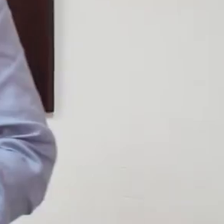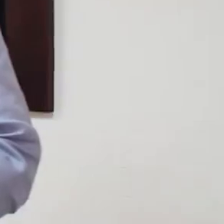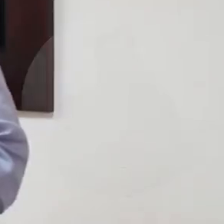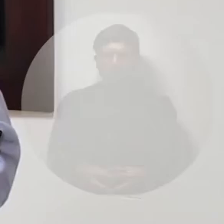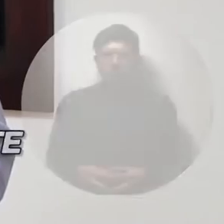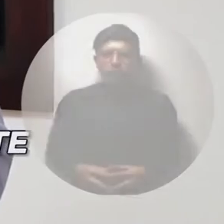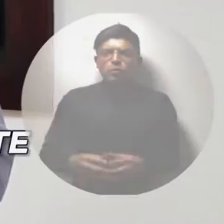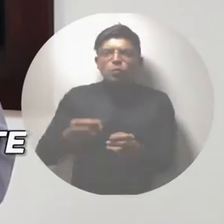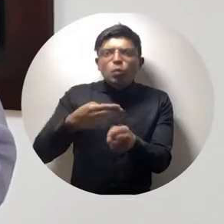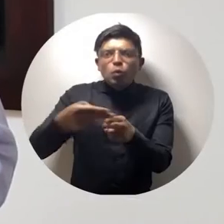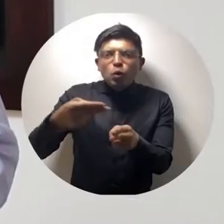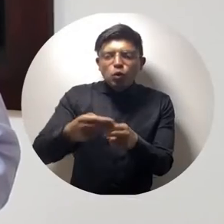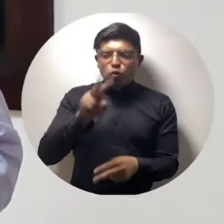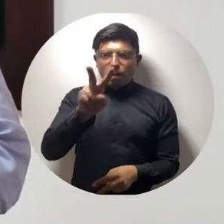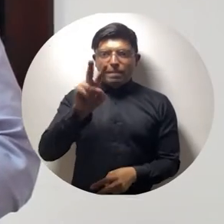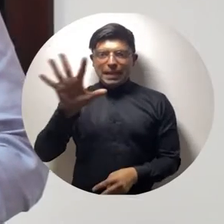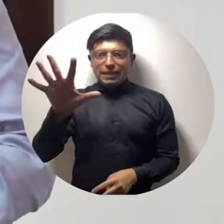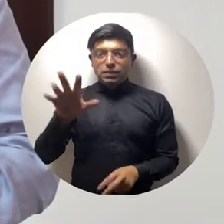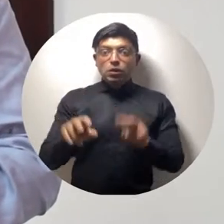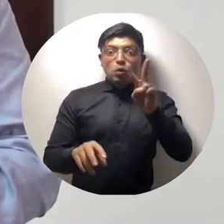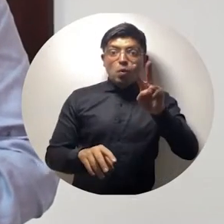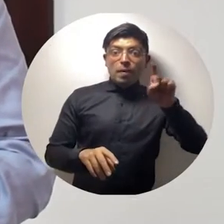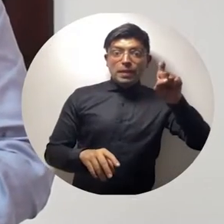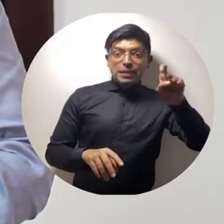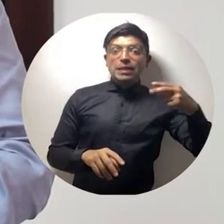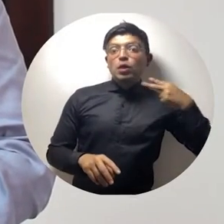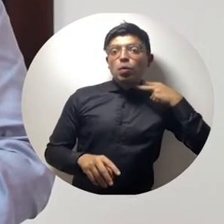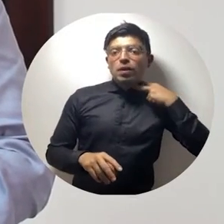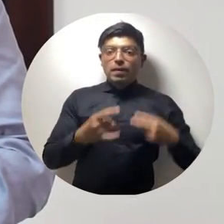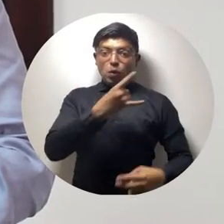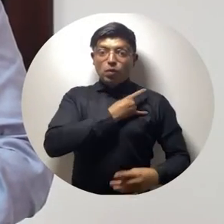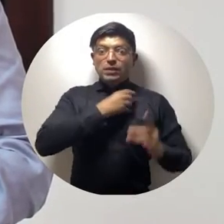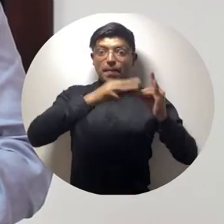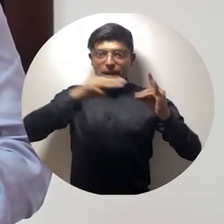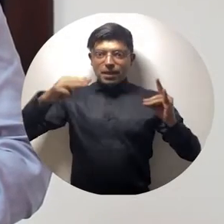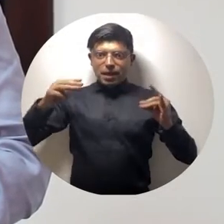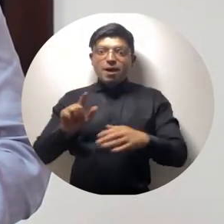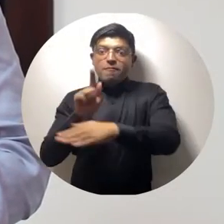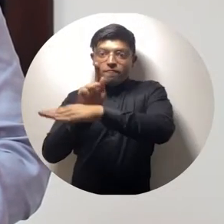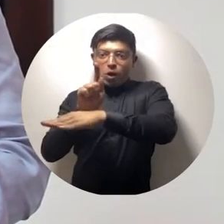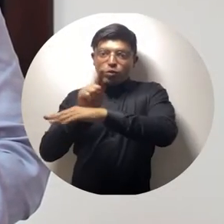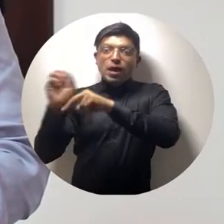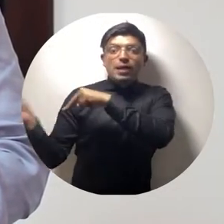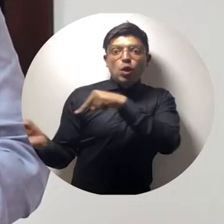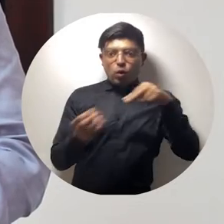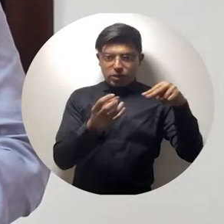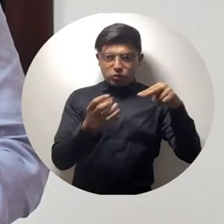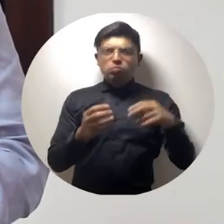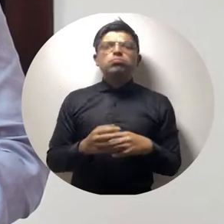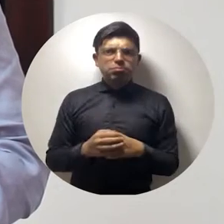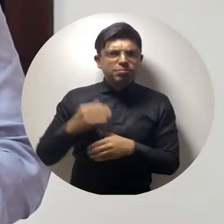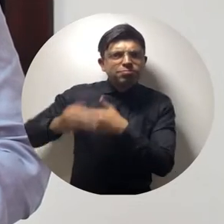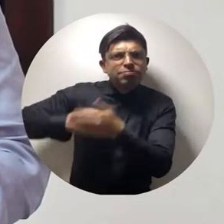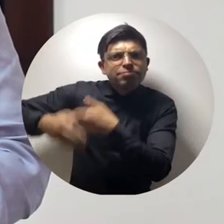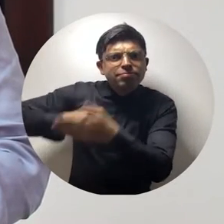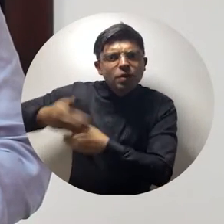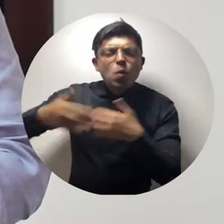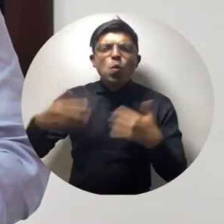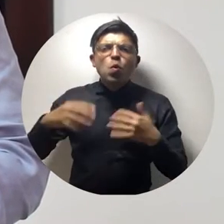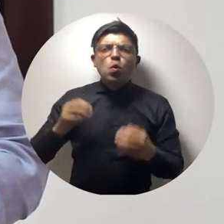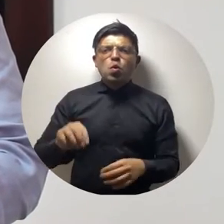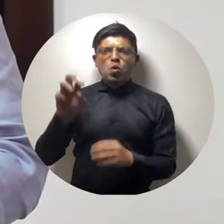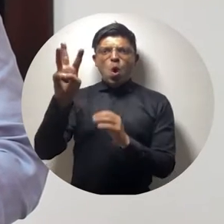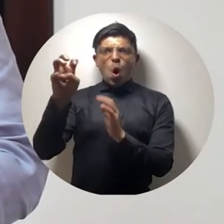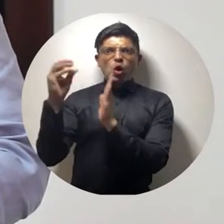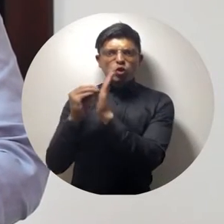El próximo 25 y 26 de noviembre la Universidad del Magdalena a través de la Facultad de Educación desarrolla la